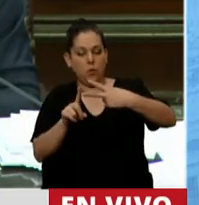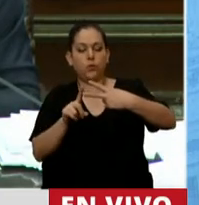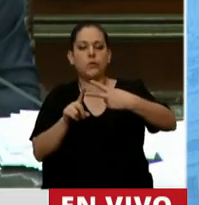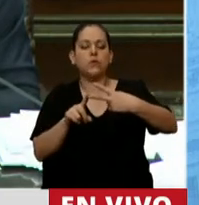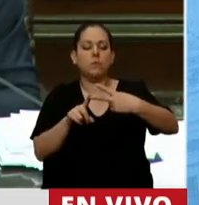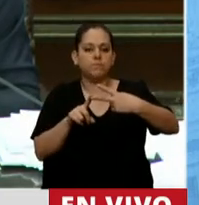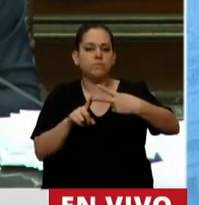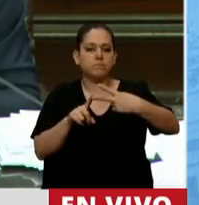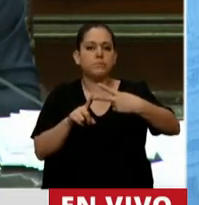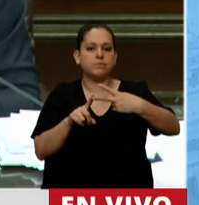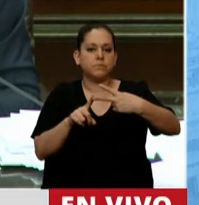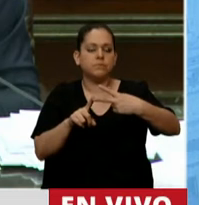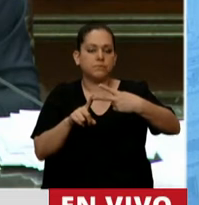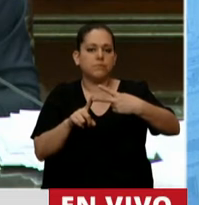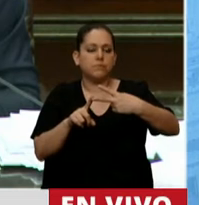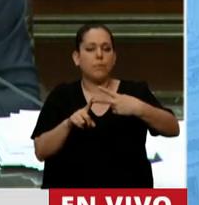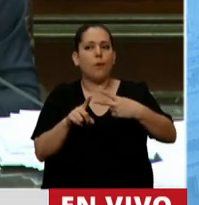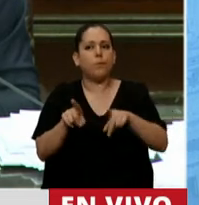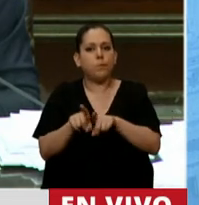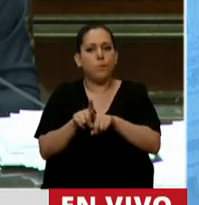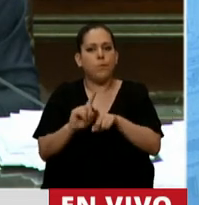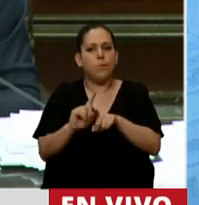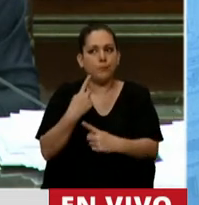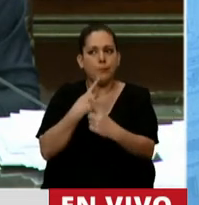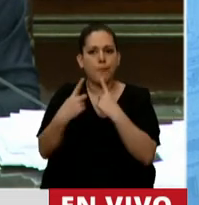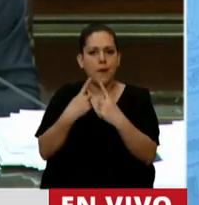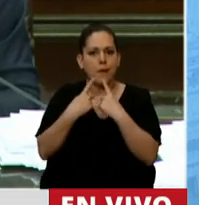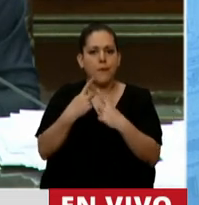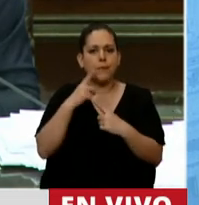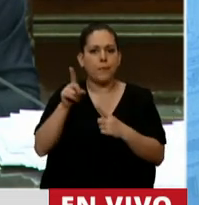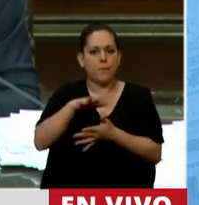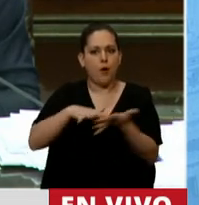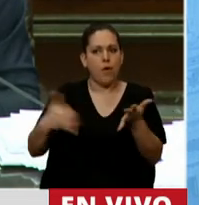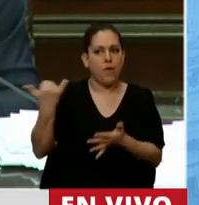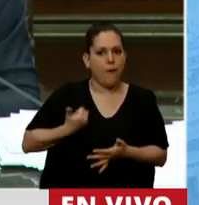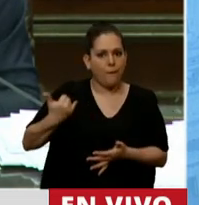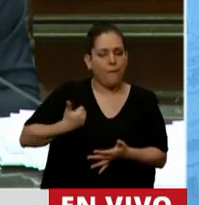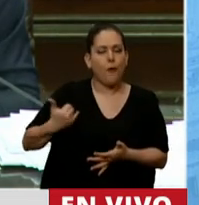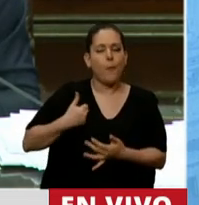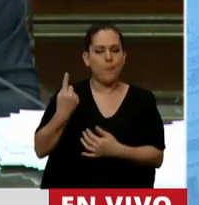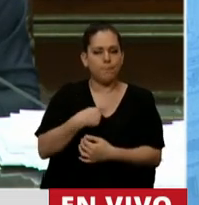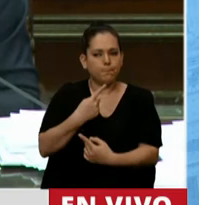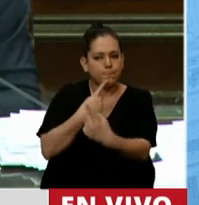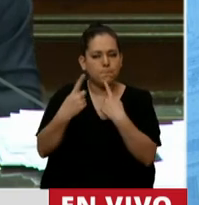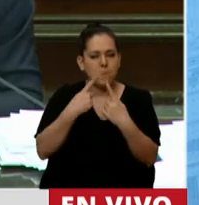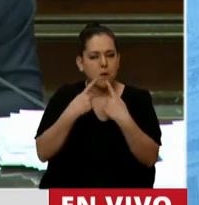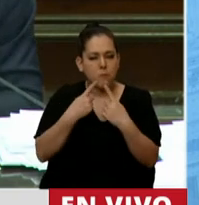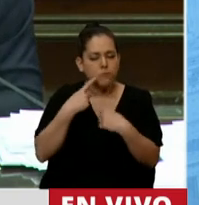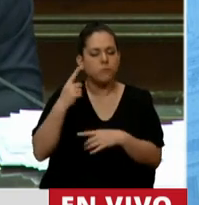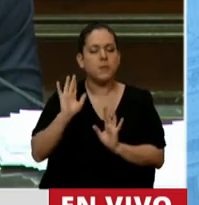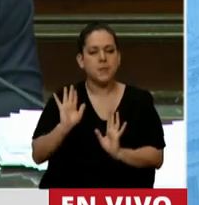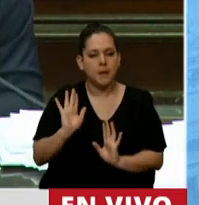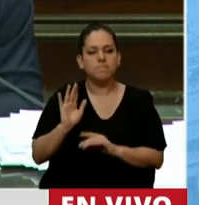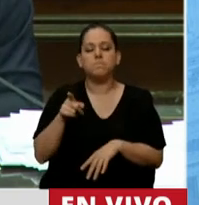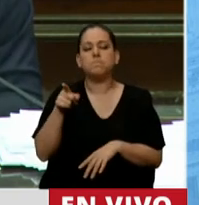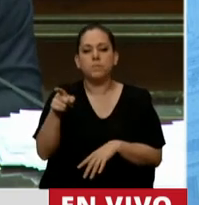cuestiones que planteamos como pregunta durante este informe que está haciendo el jefe de gabinete y que tiene que ver